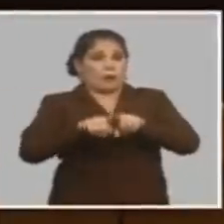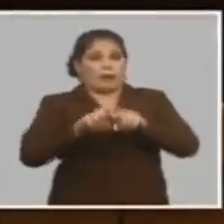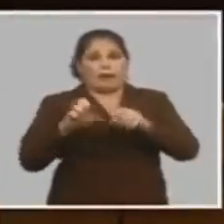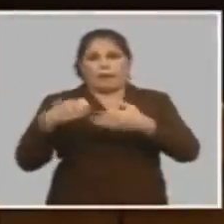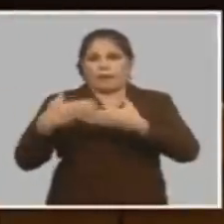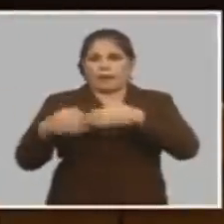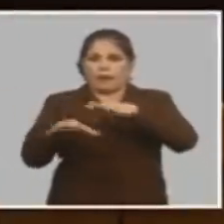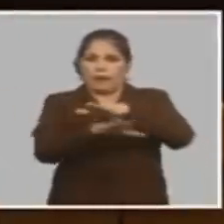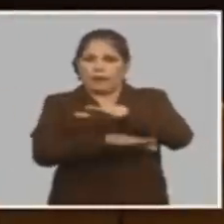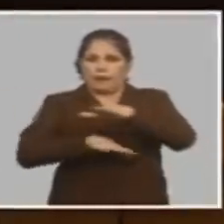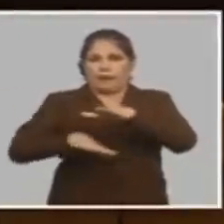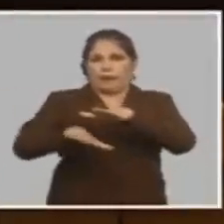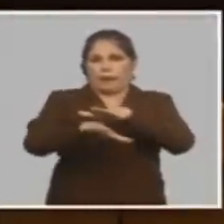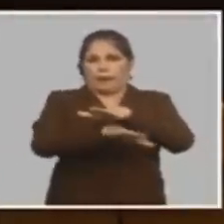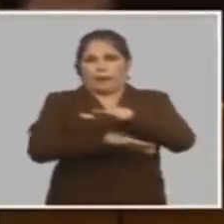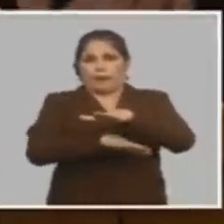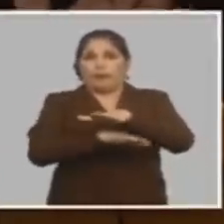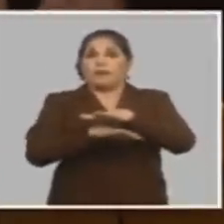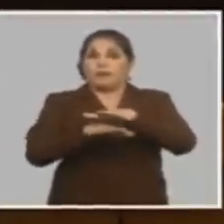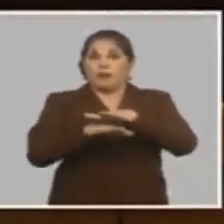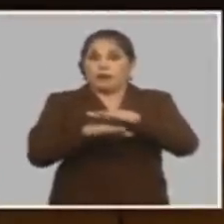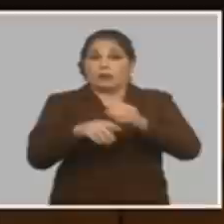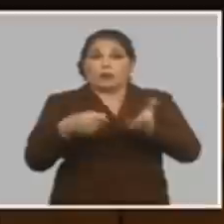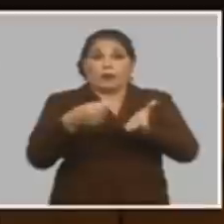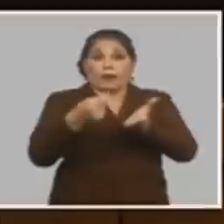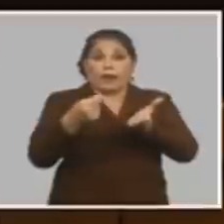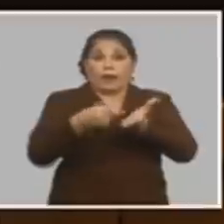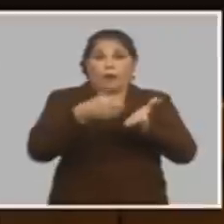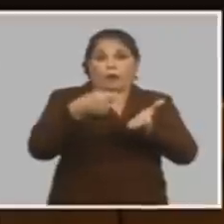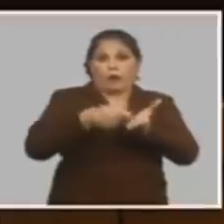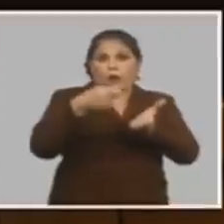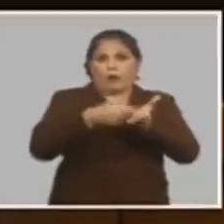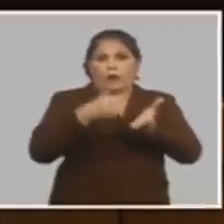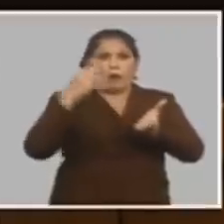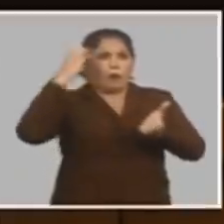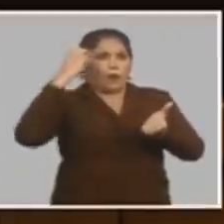empresarial de base esos créditos nadie los pone automáticos